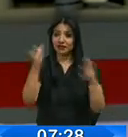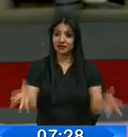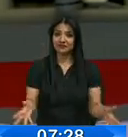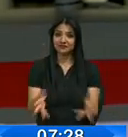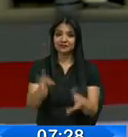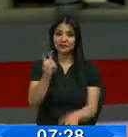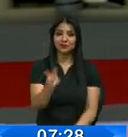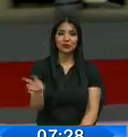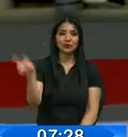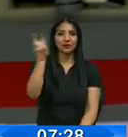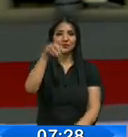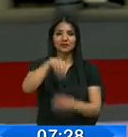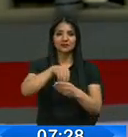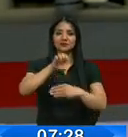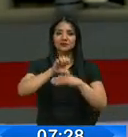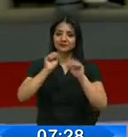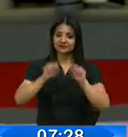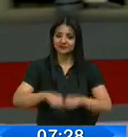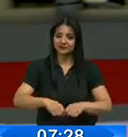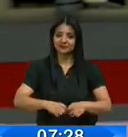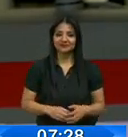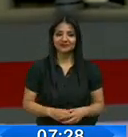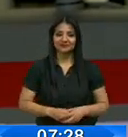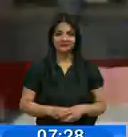turismo dentro de nuestro Ecuador. Veamos.